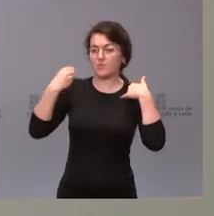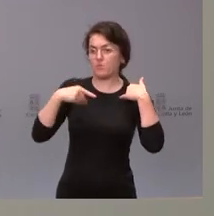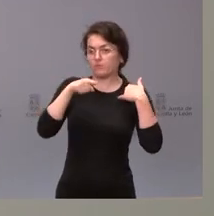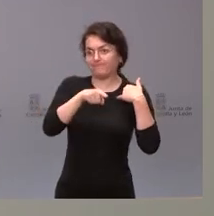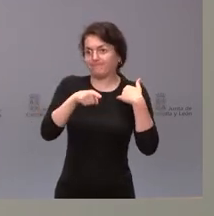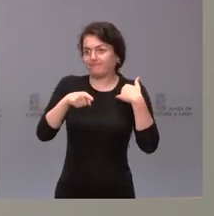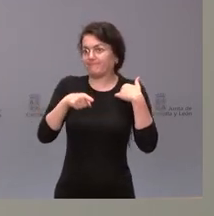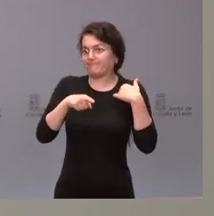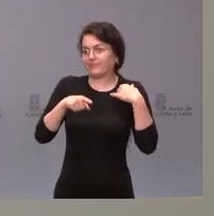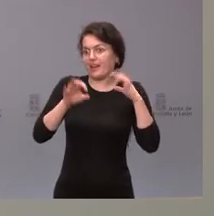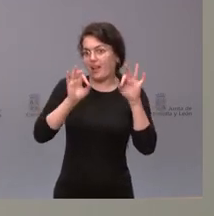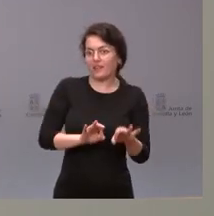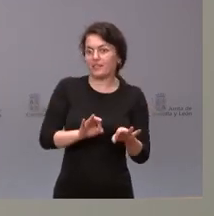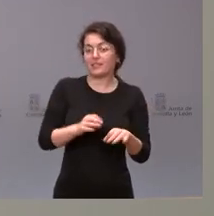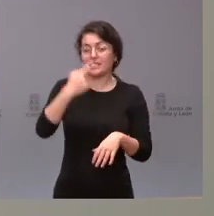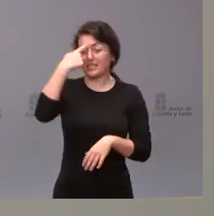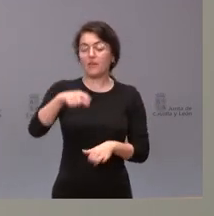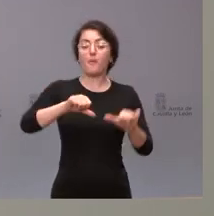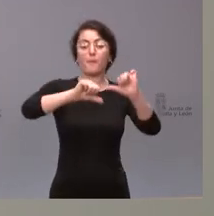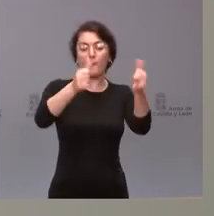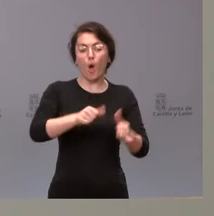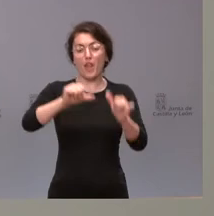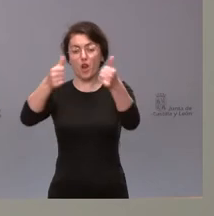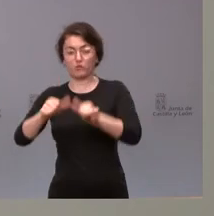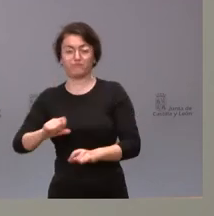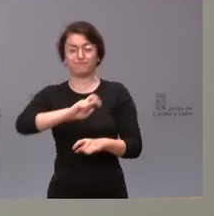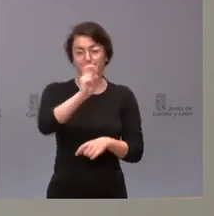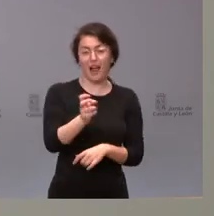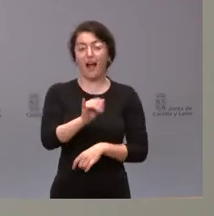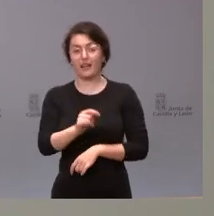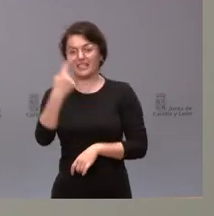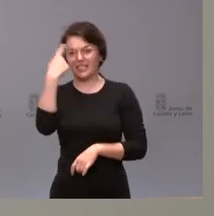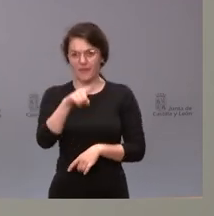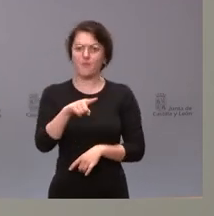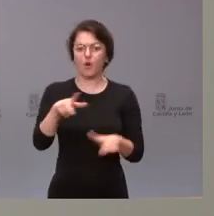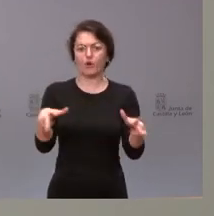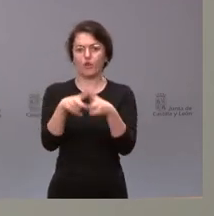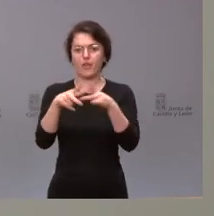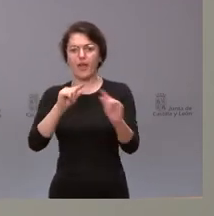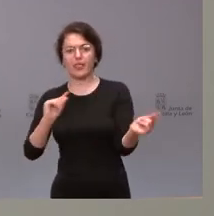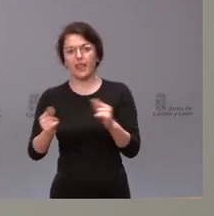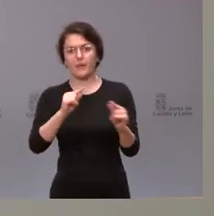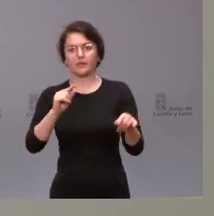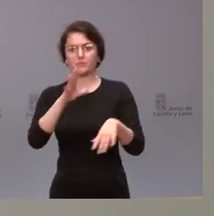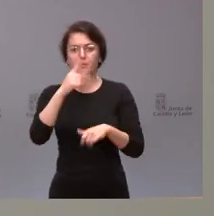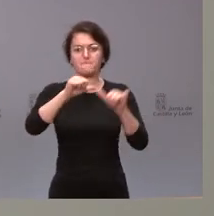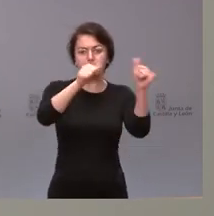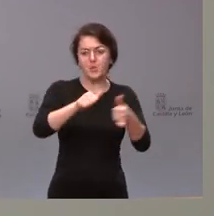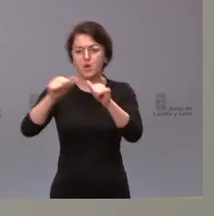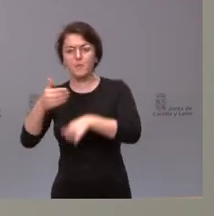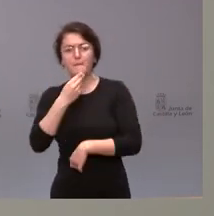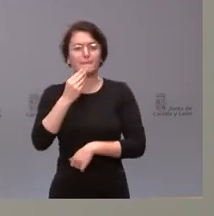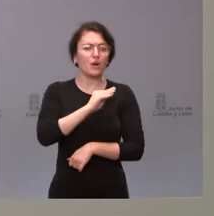varios modelos y sabemos que hay un debate social en torno a los mismos y también es verdad